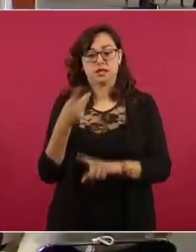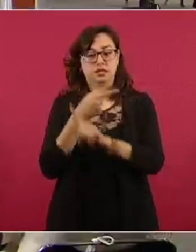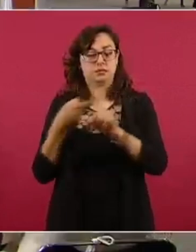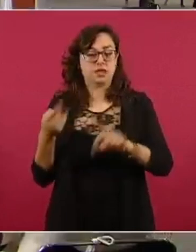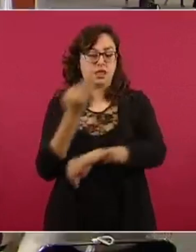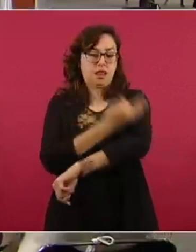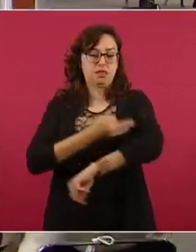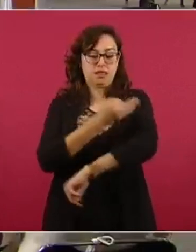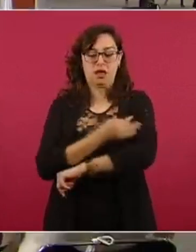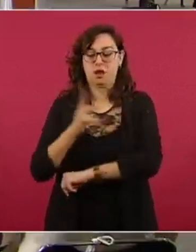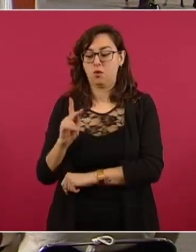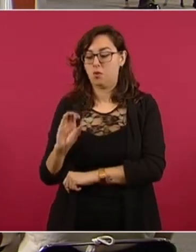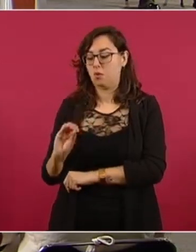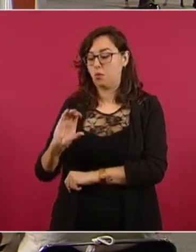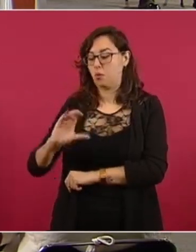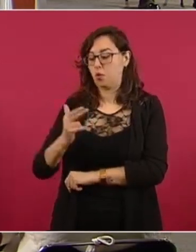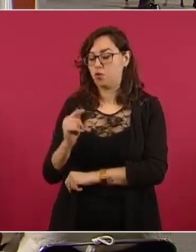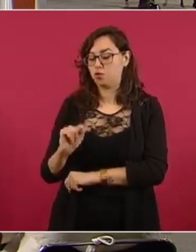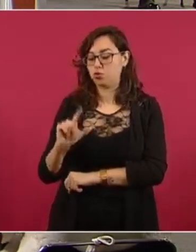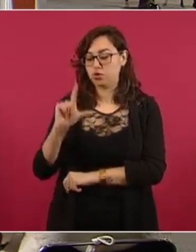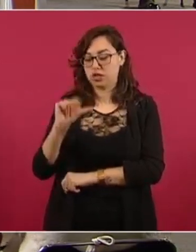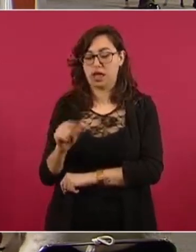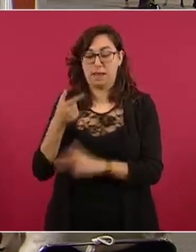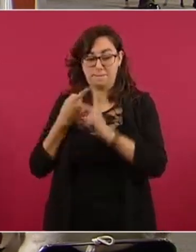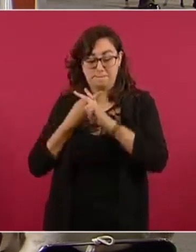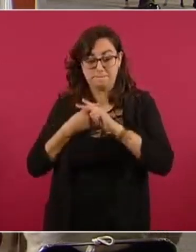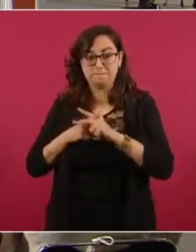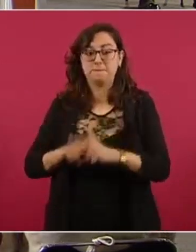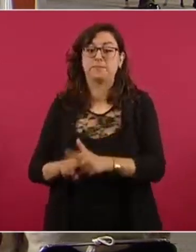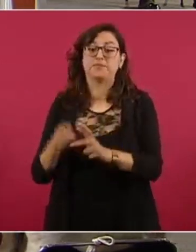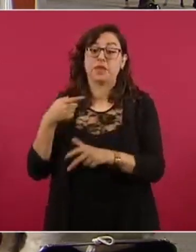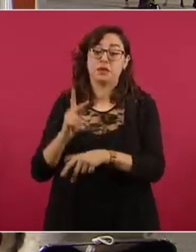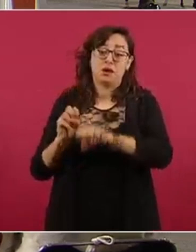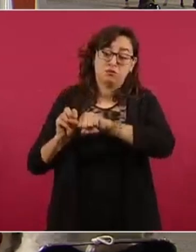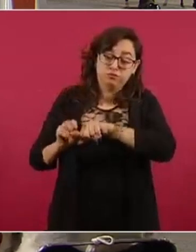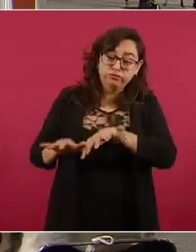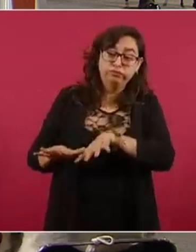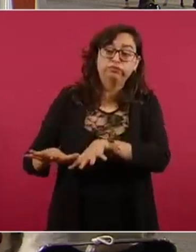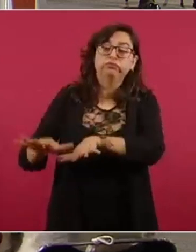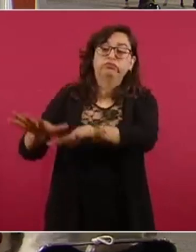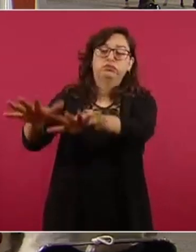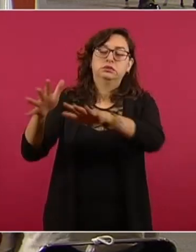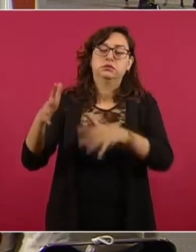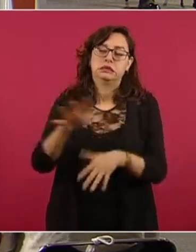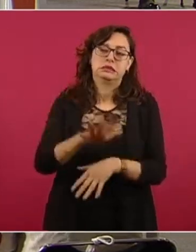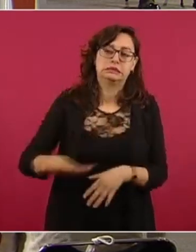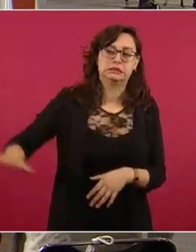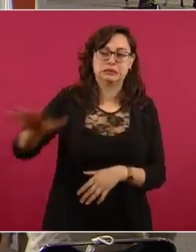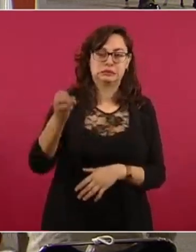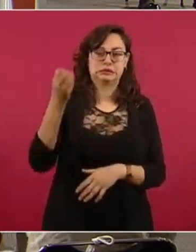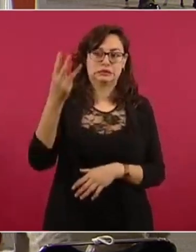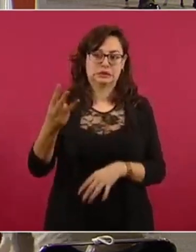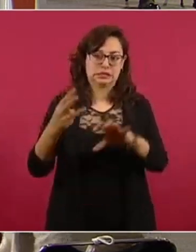pero se previó el impacto más fuerte en la costa, la región de la Sierra Sur, el Istmo y la Cuenca.